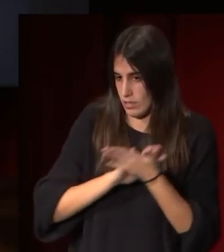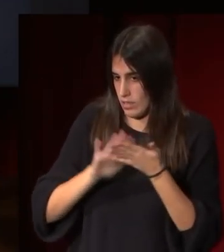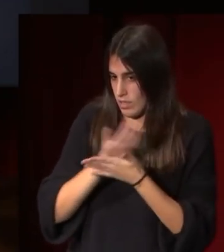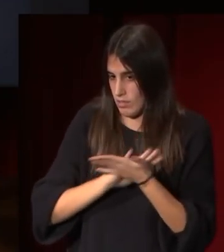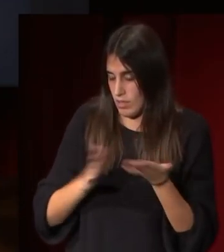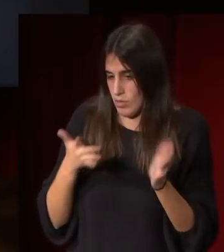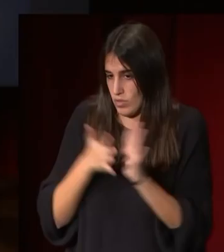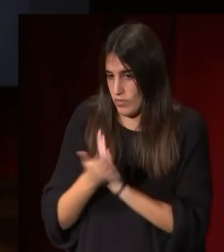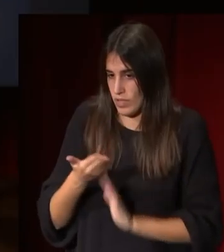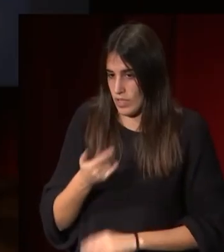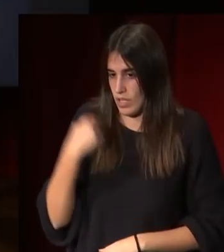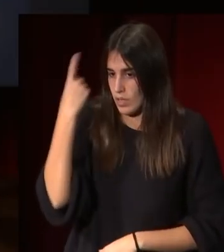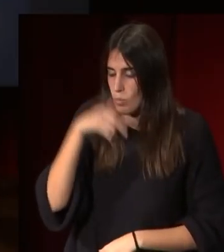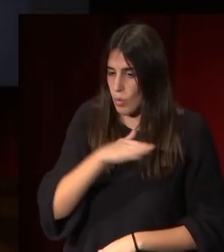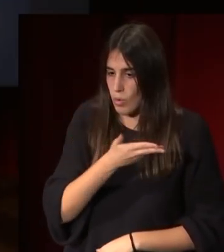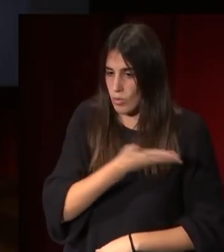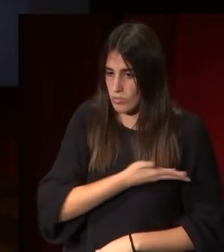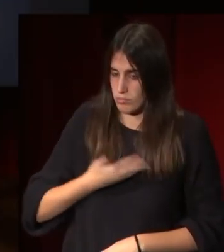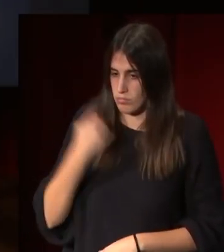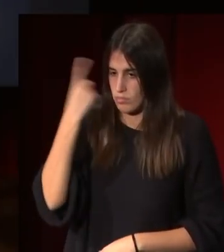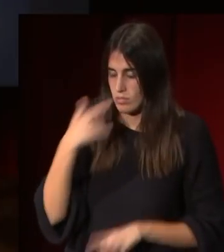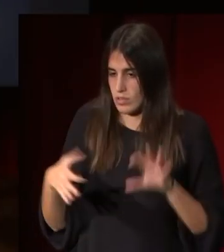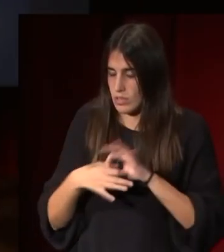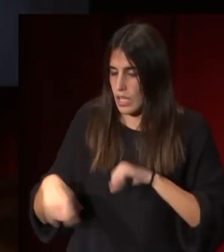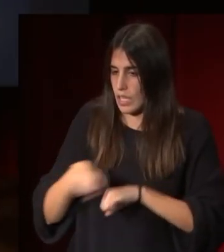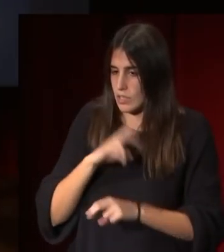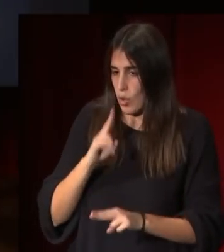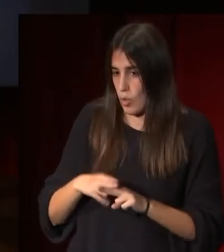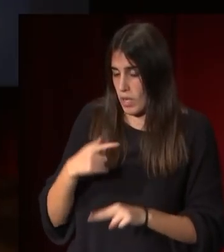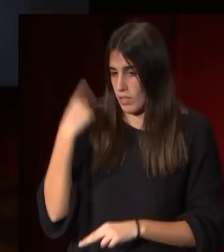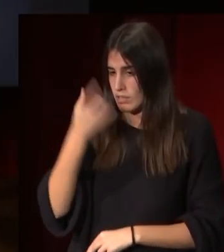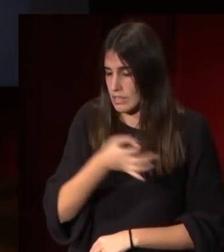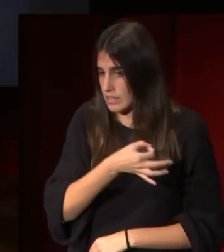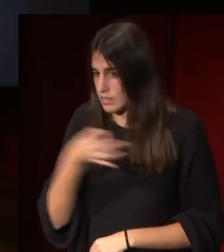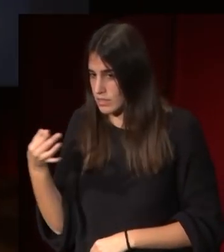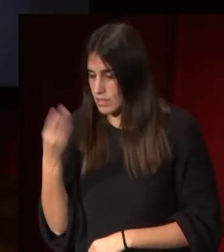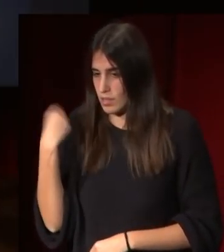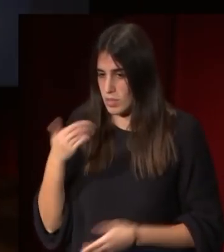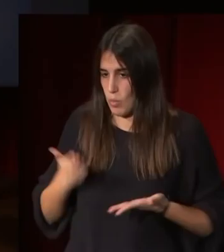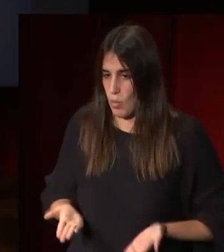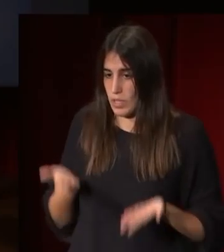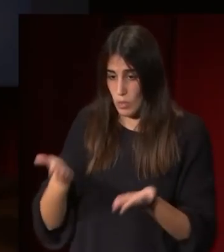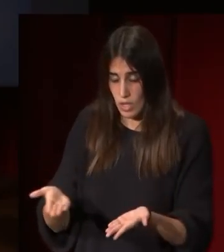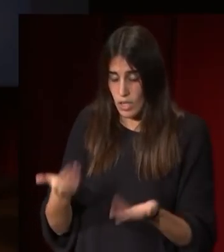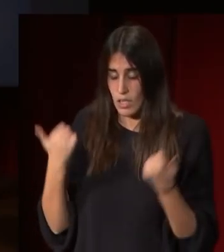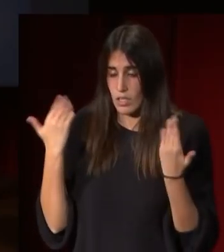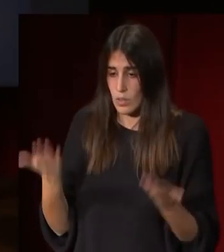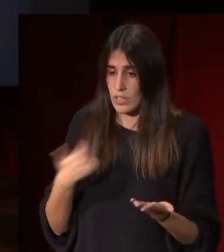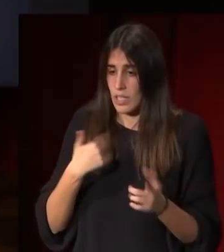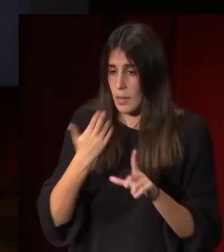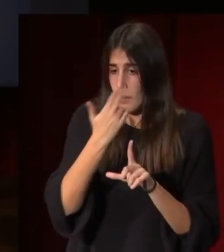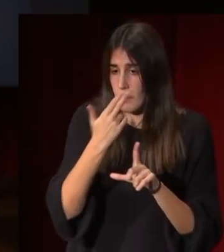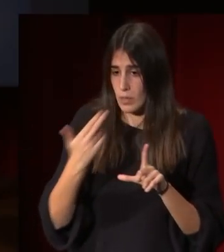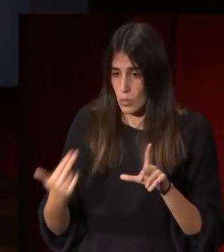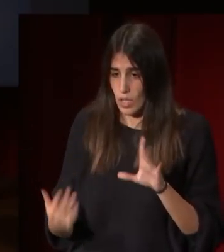planteamiento de retrato idealizado a la romana con el modelo de la matrona y mientras en la pintura